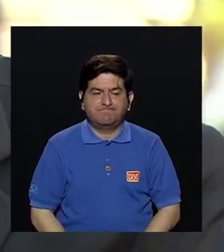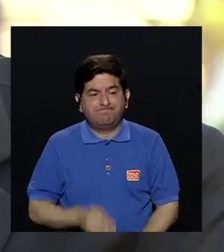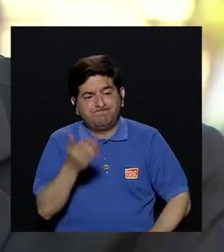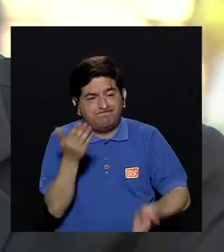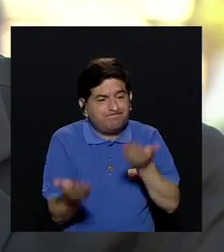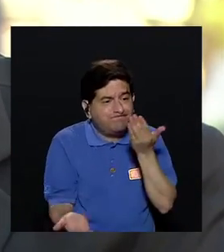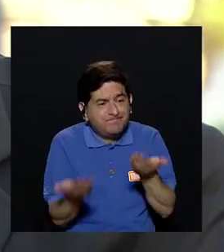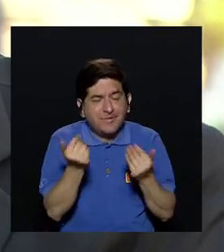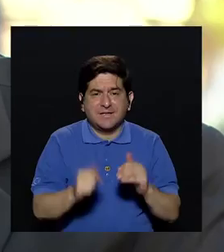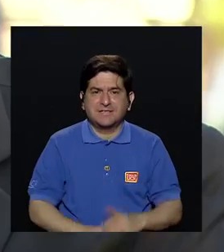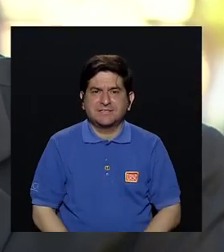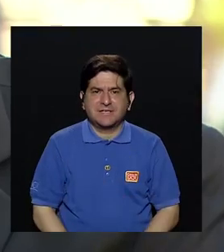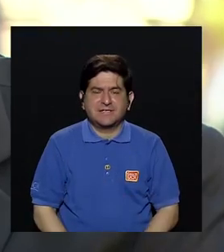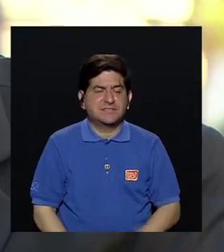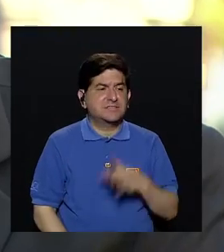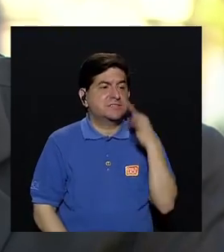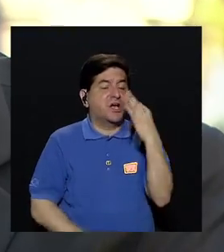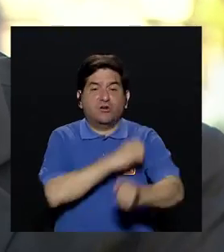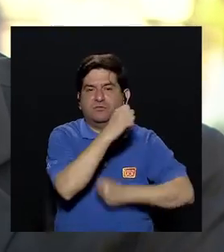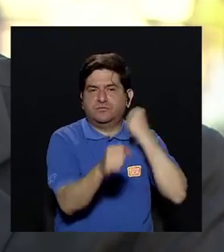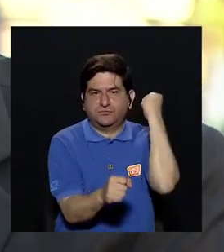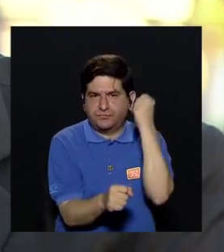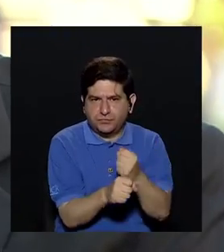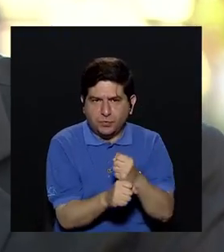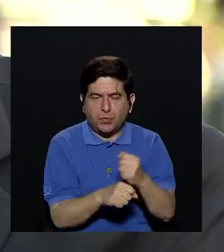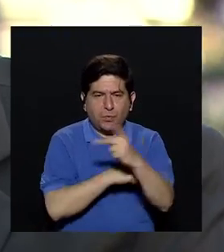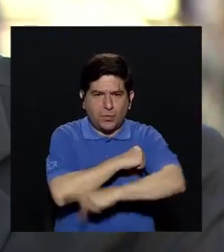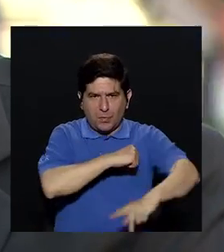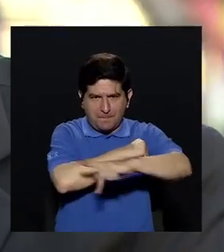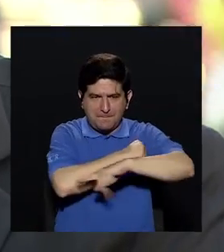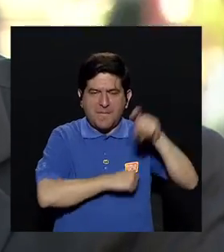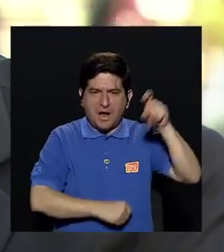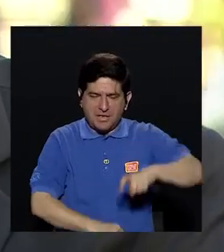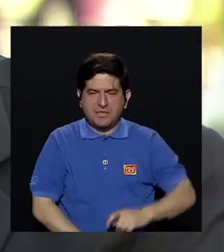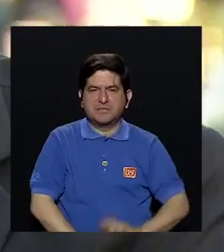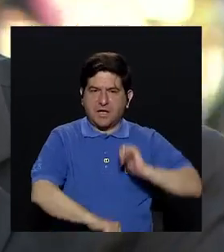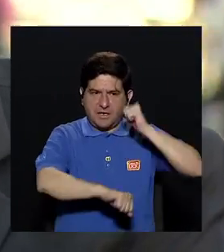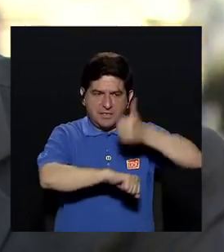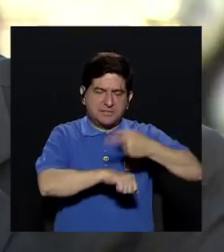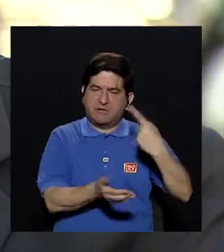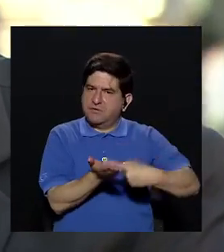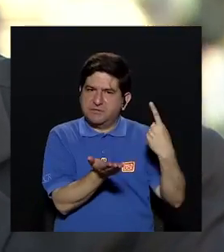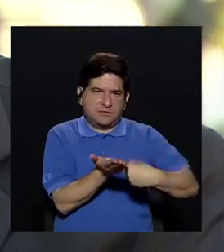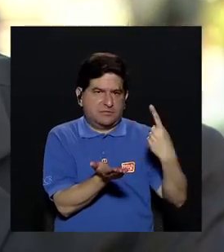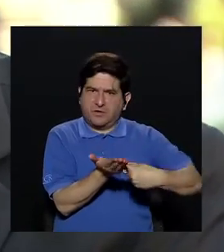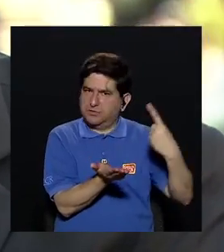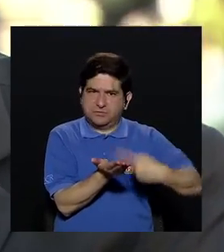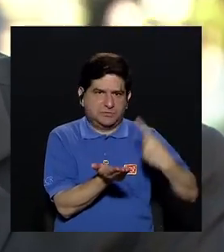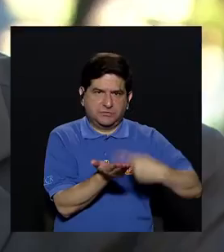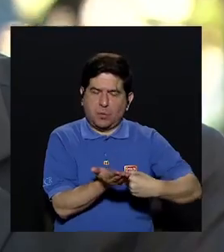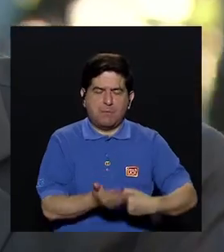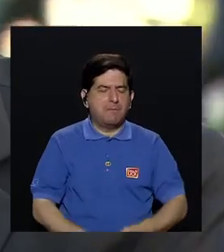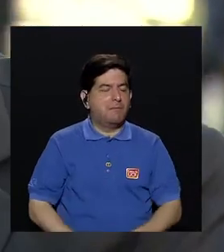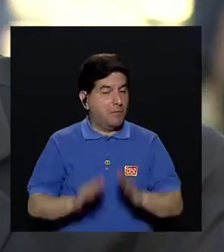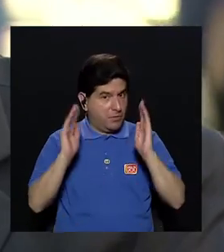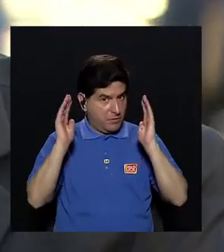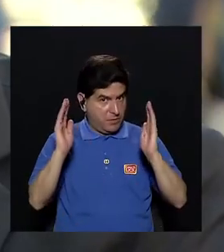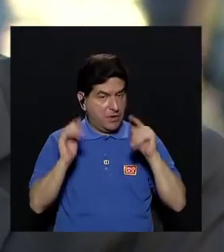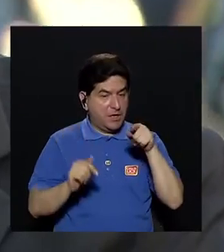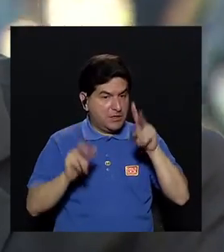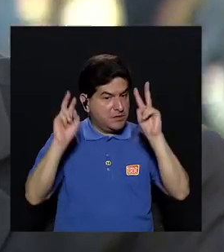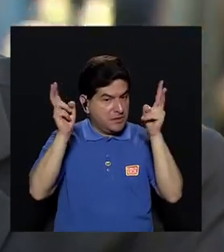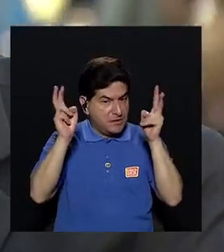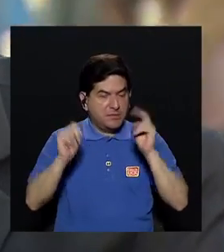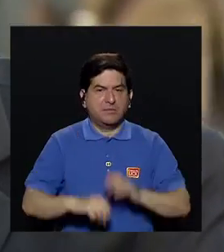es muy probable que en los próximos años, el país tenga que sentarse a discutir ampliamente